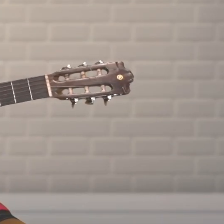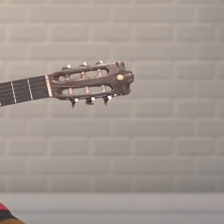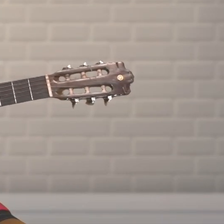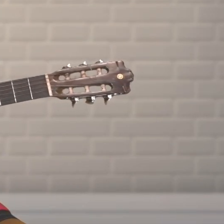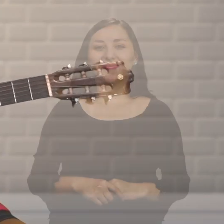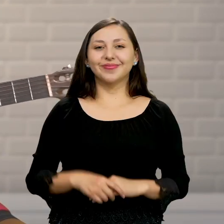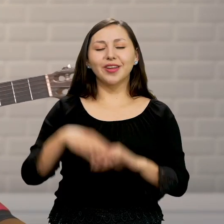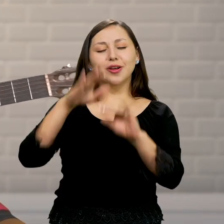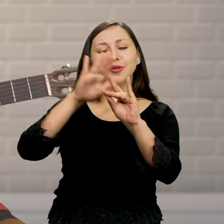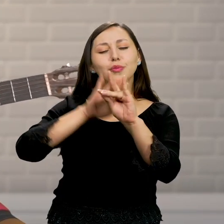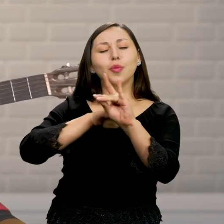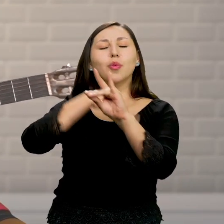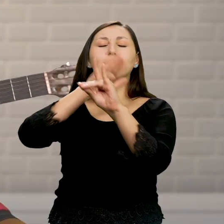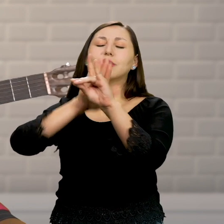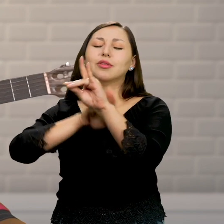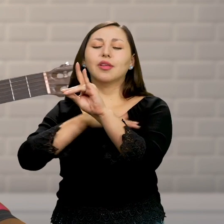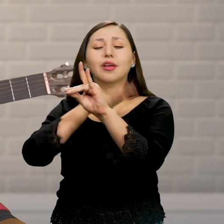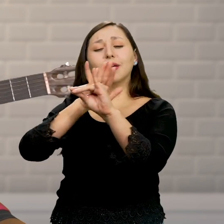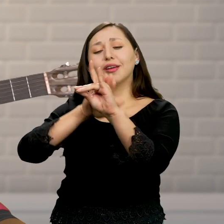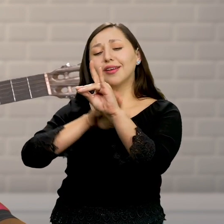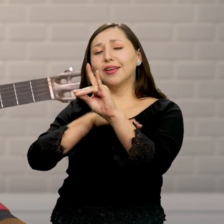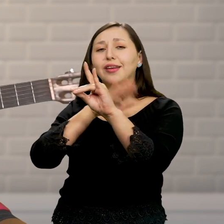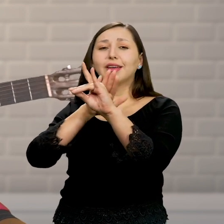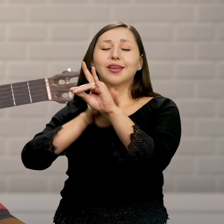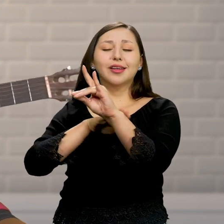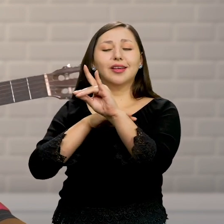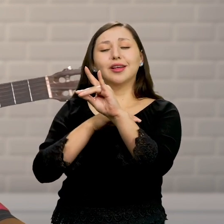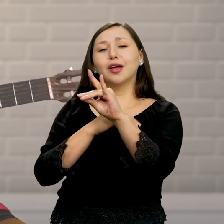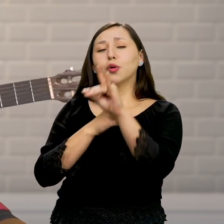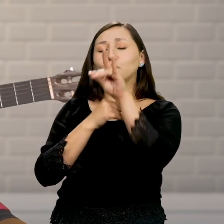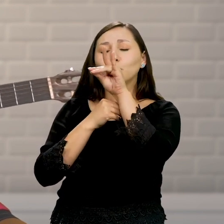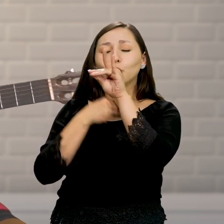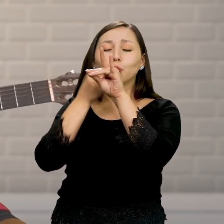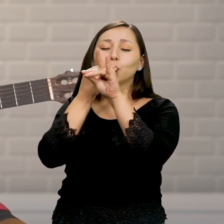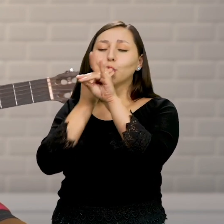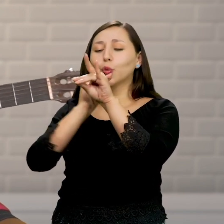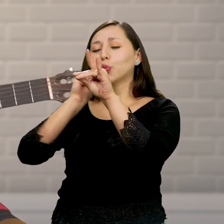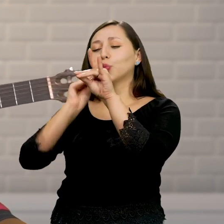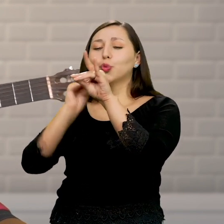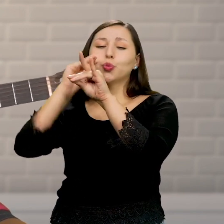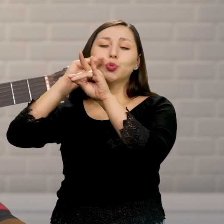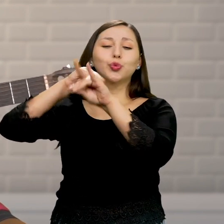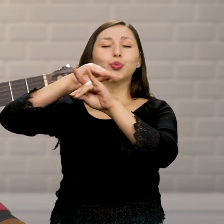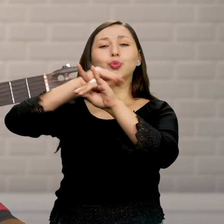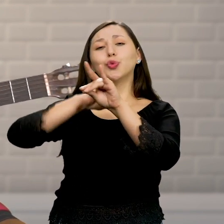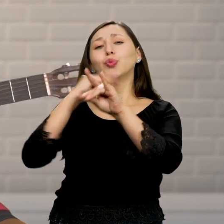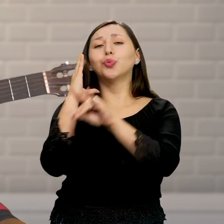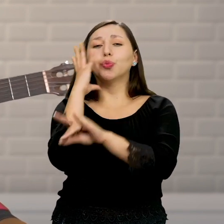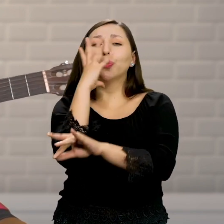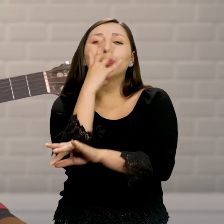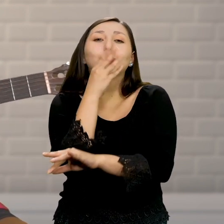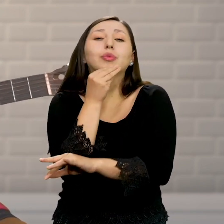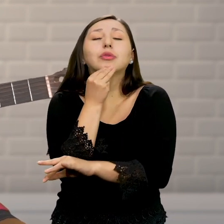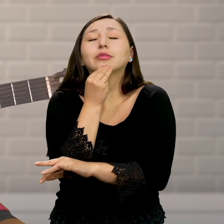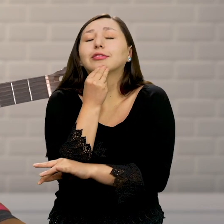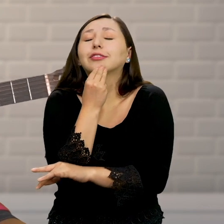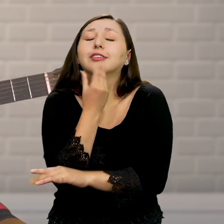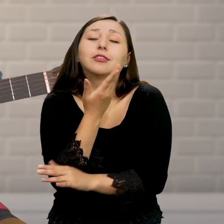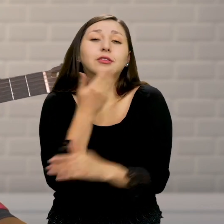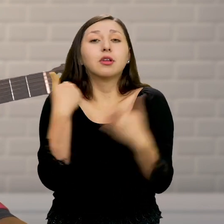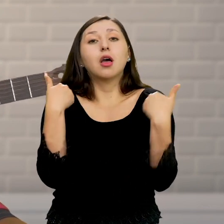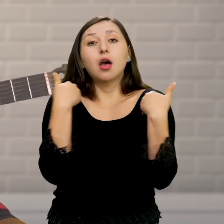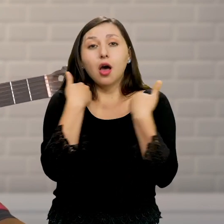¡Eso! ¡Qué buen perro es mi Rex! ¡Mua, mua! ¡Ja, ja, ¡Qué lindas son las mascotas! Hoy